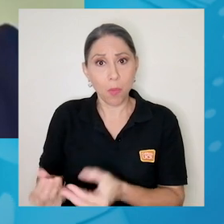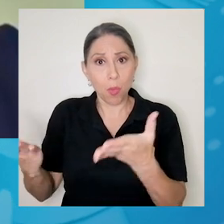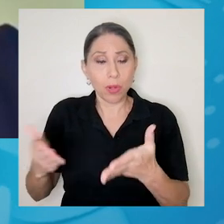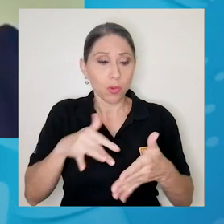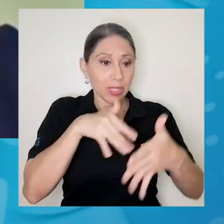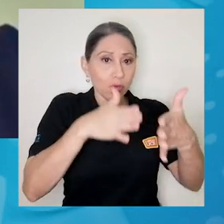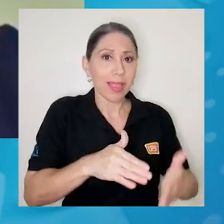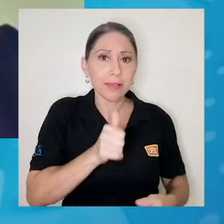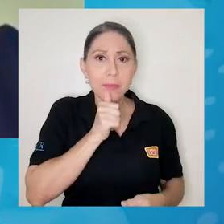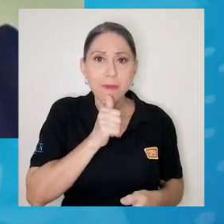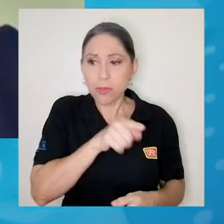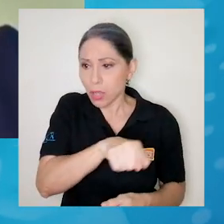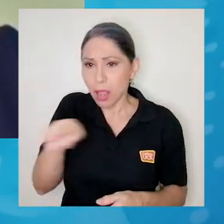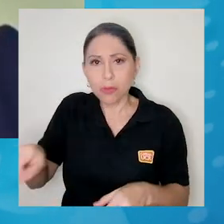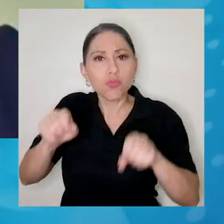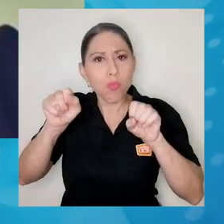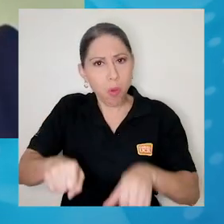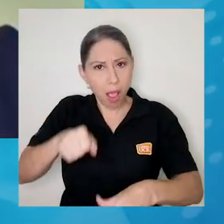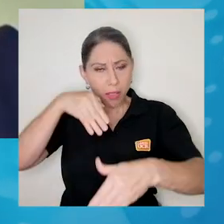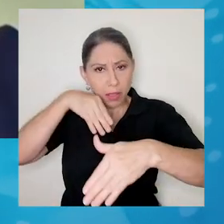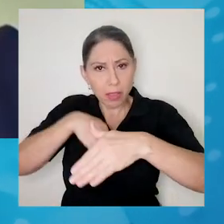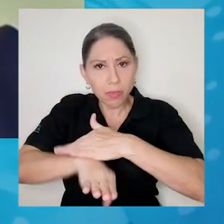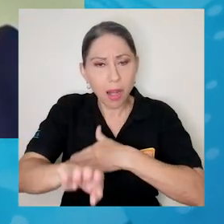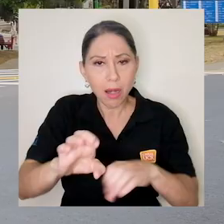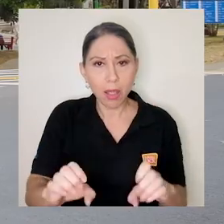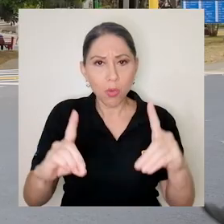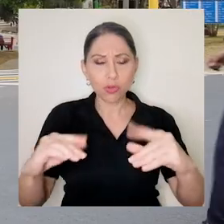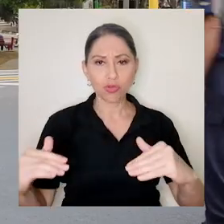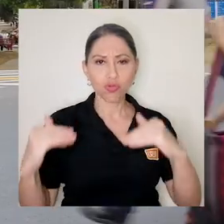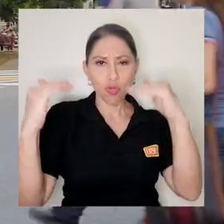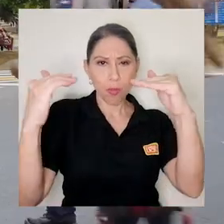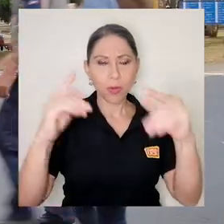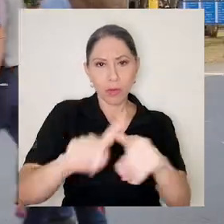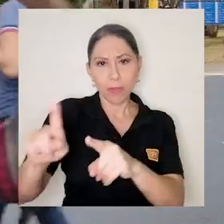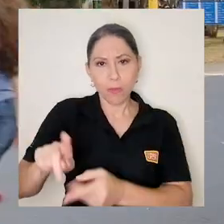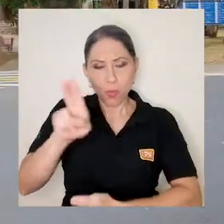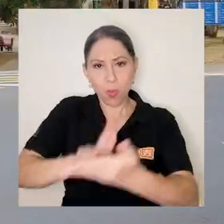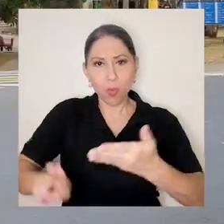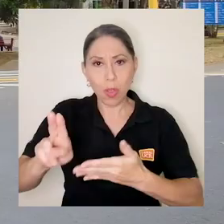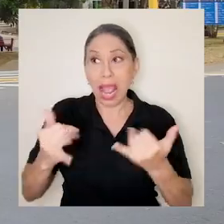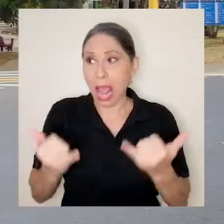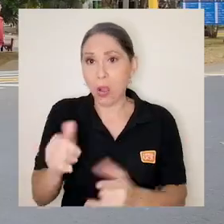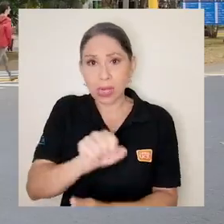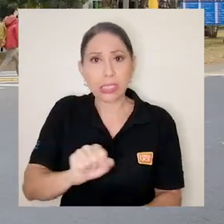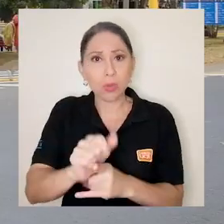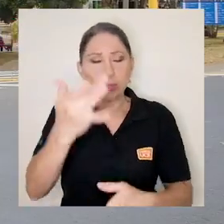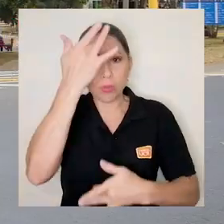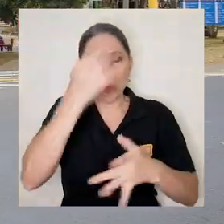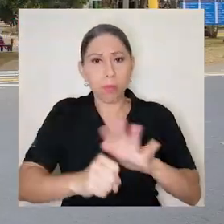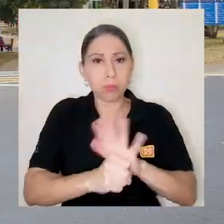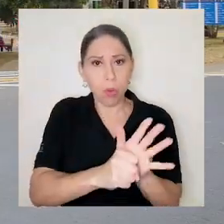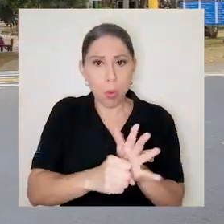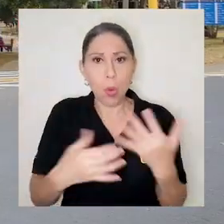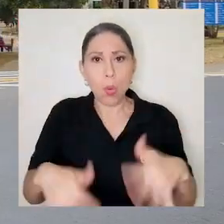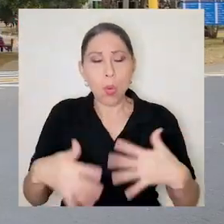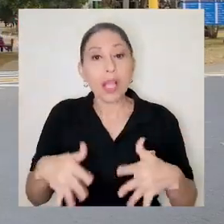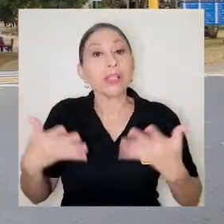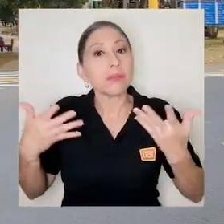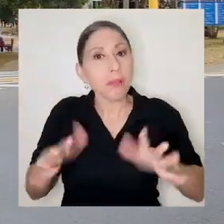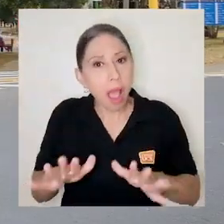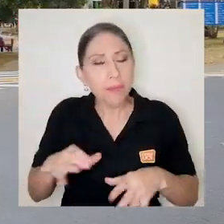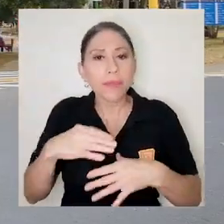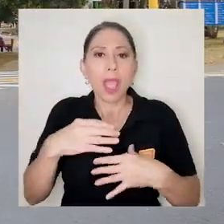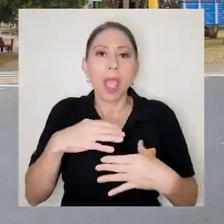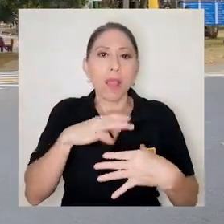tengan esa posibilidad de ingresar a la educación superior. Hemos, en una situación de pandemia, como la que estamos, realizado